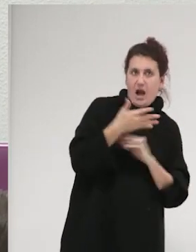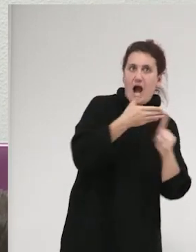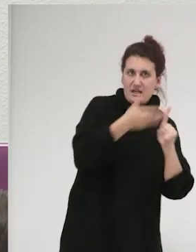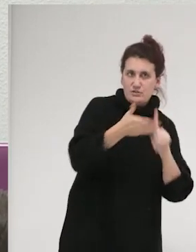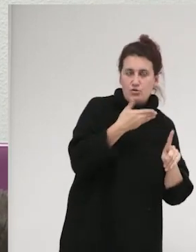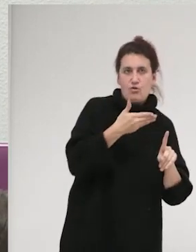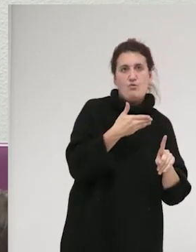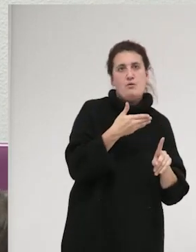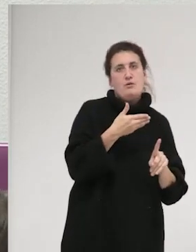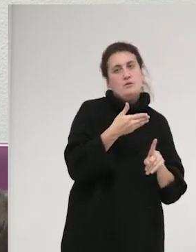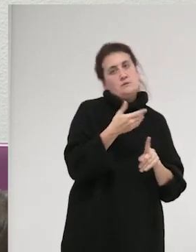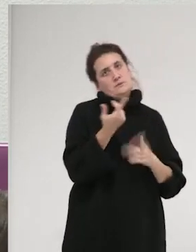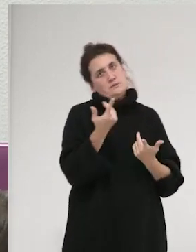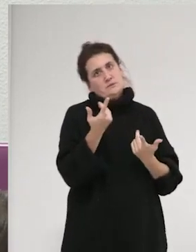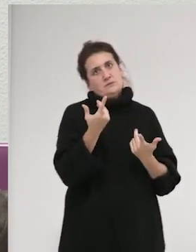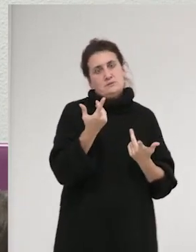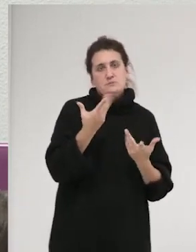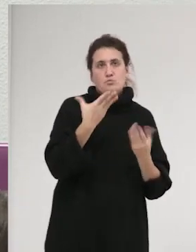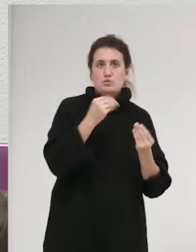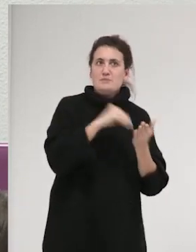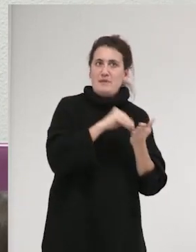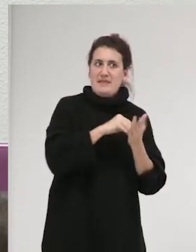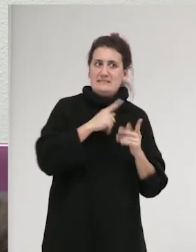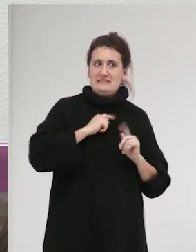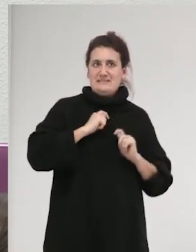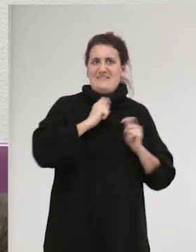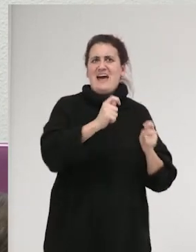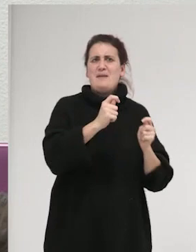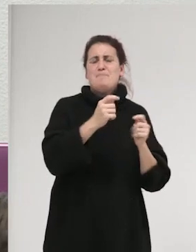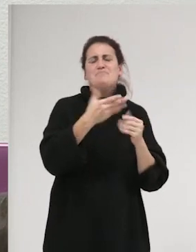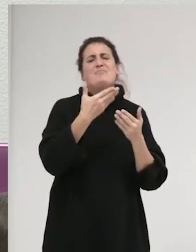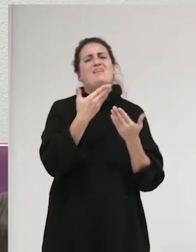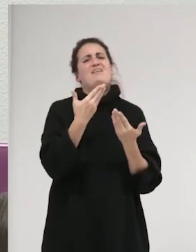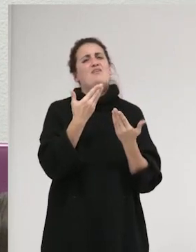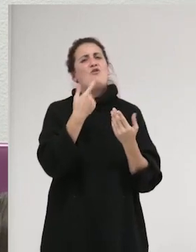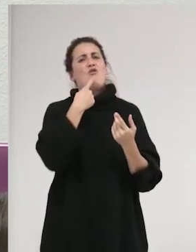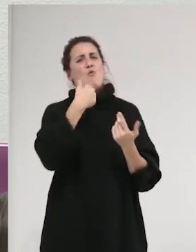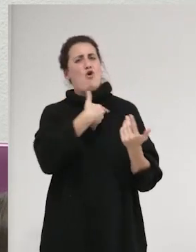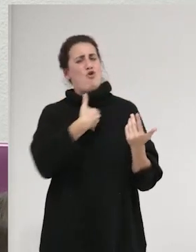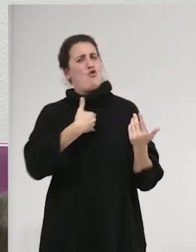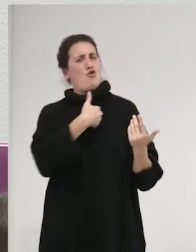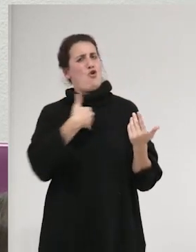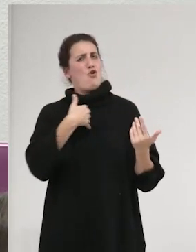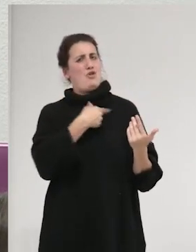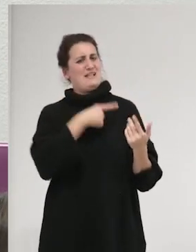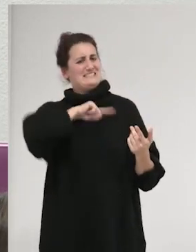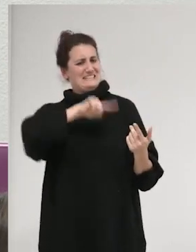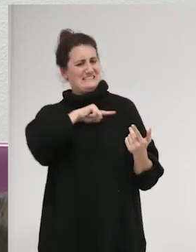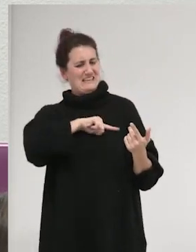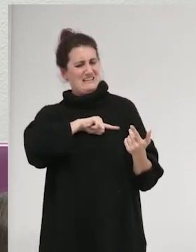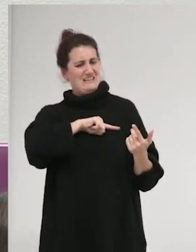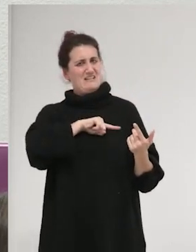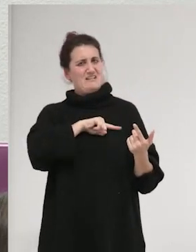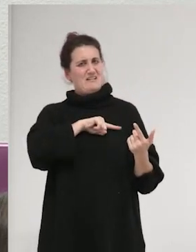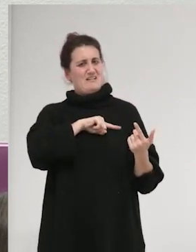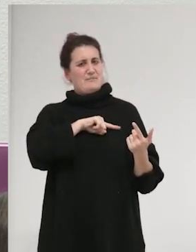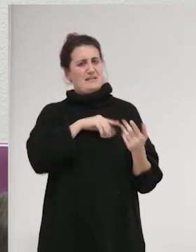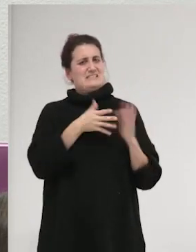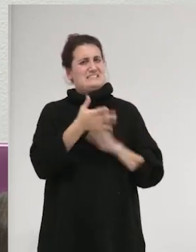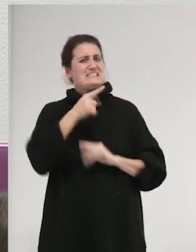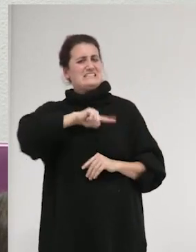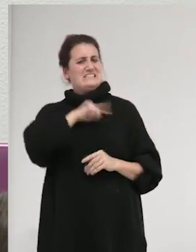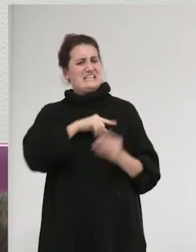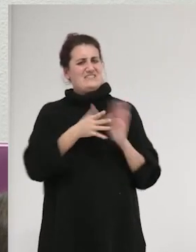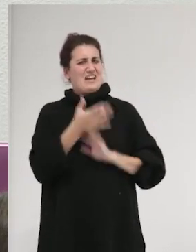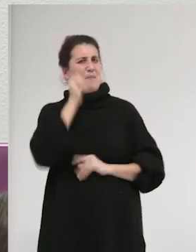muchas veces estamos primero dándole un papel a lo que sería el sentir. Como si el sentir fuera algo